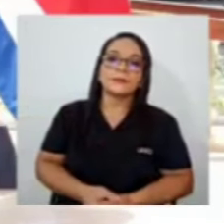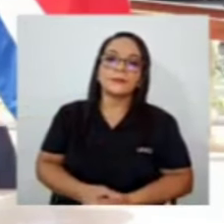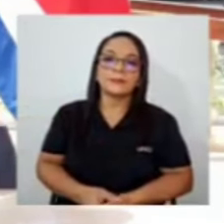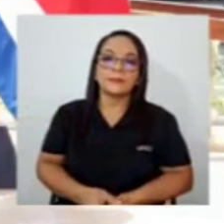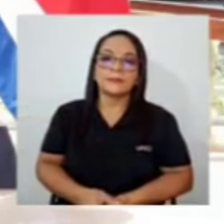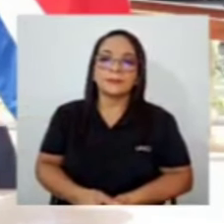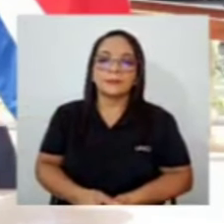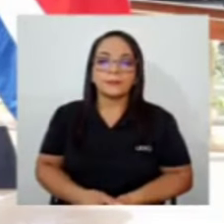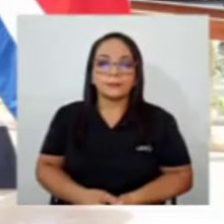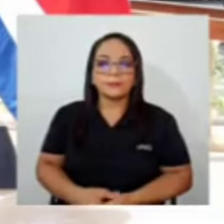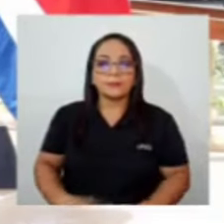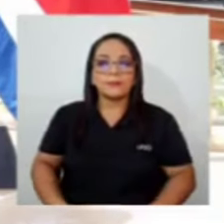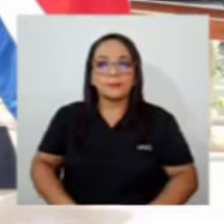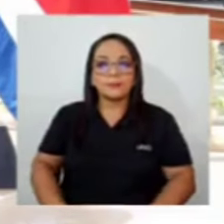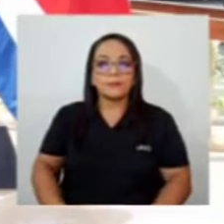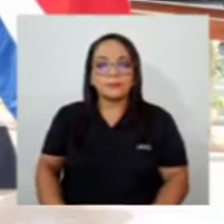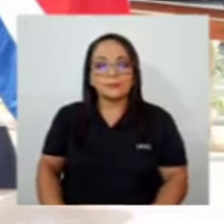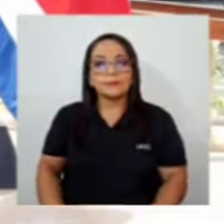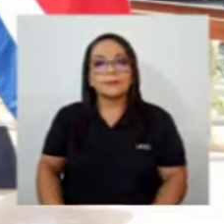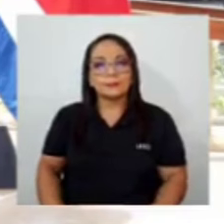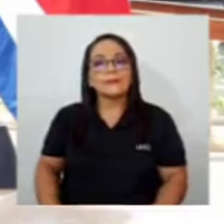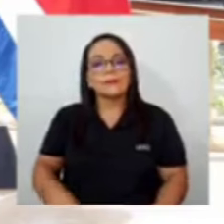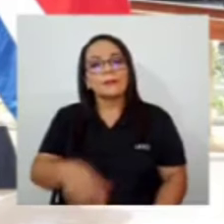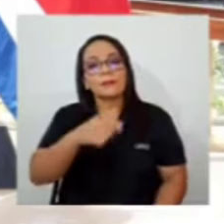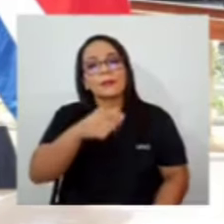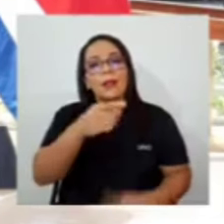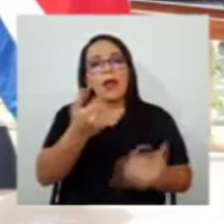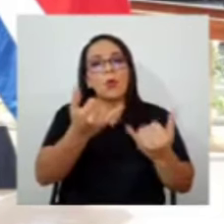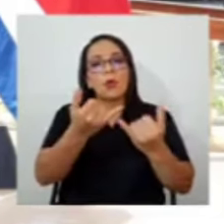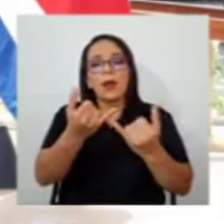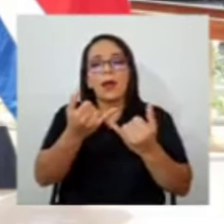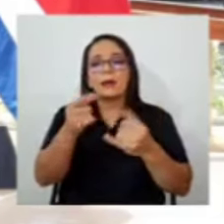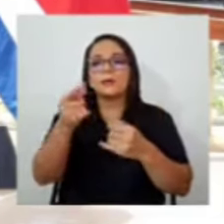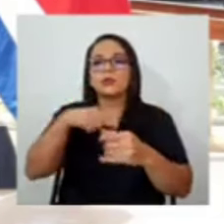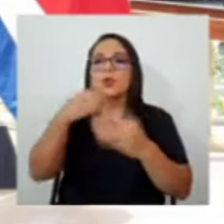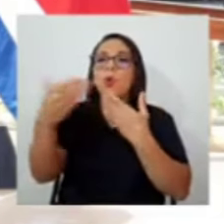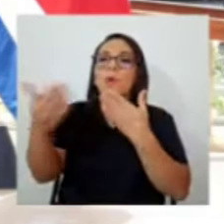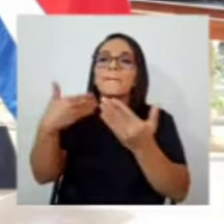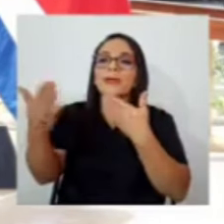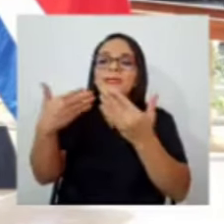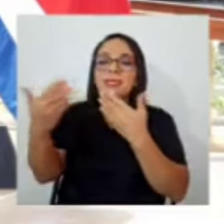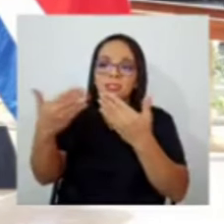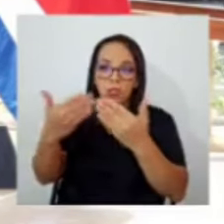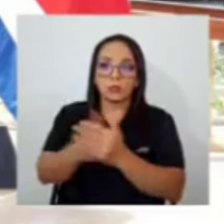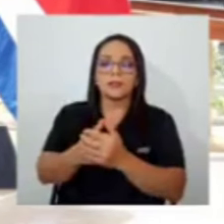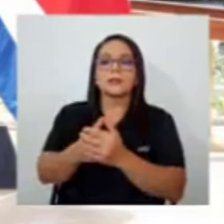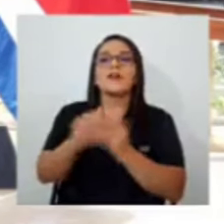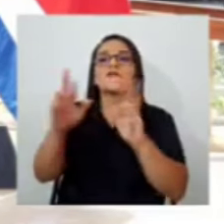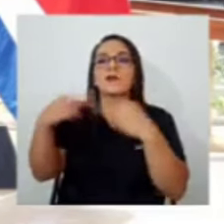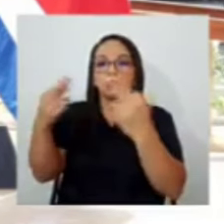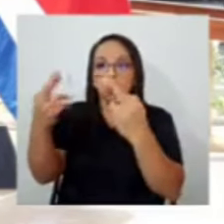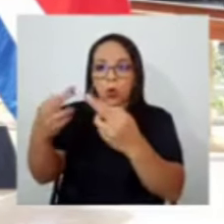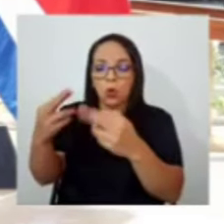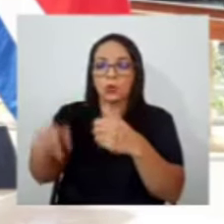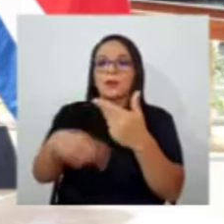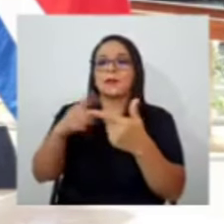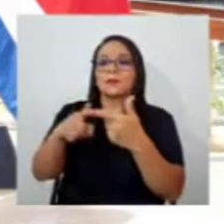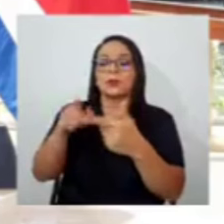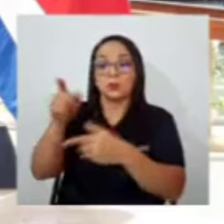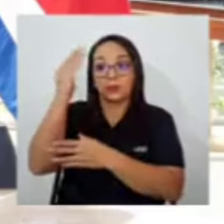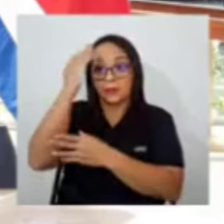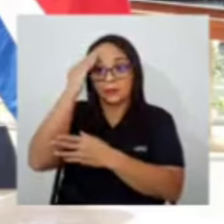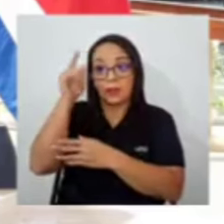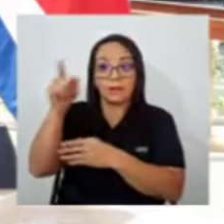estamos en las conversaciones. No hemos tenido más avance. Ha habido reuniones, usted sabe que eso no es